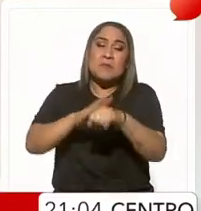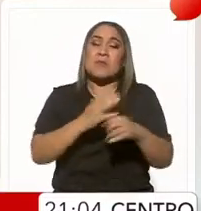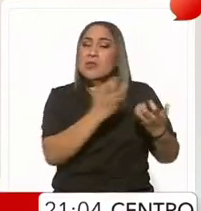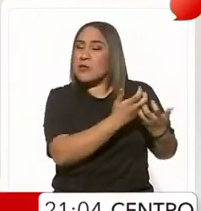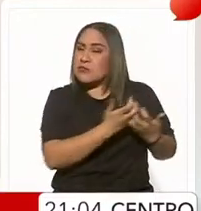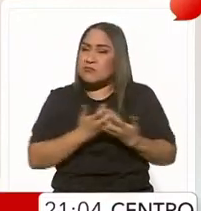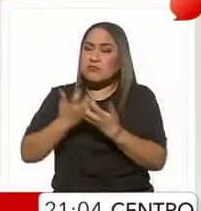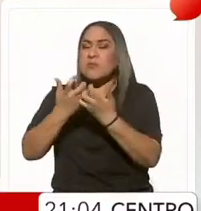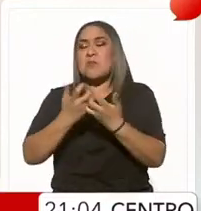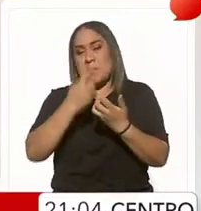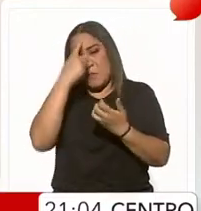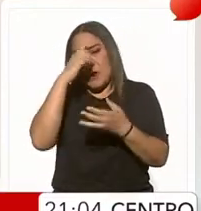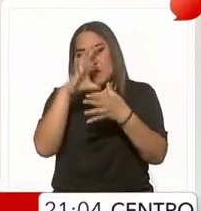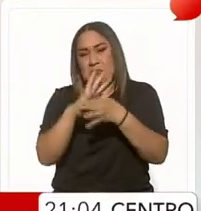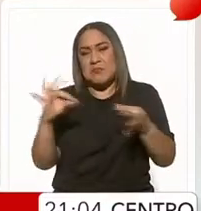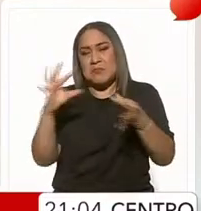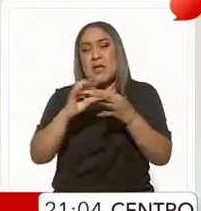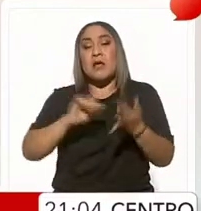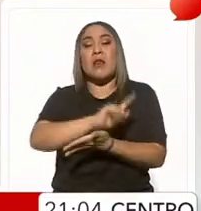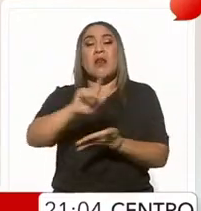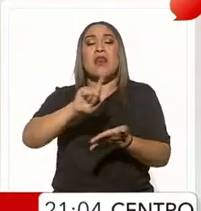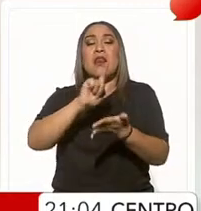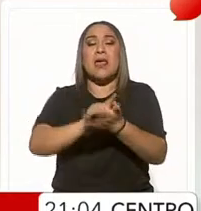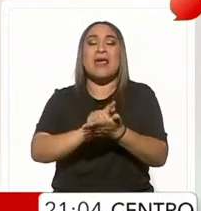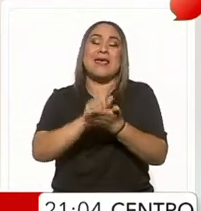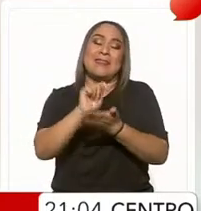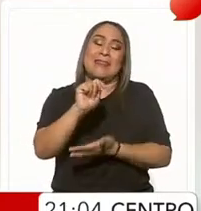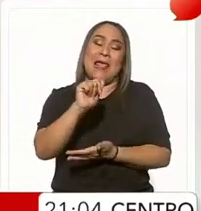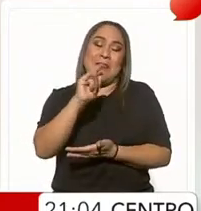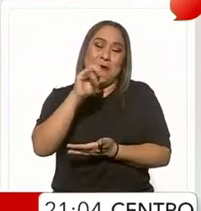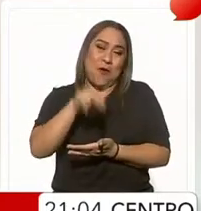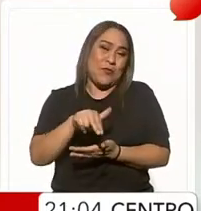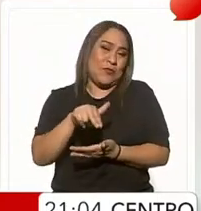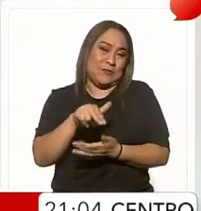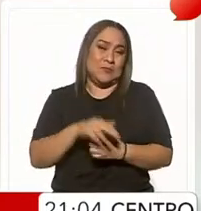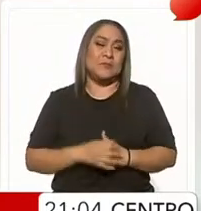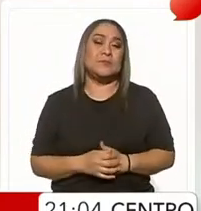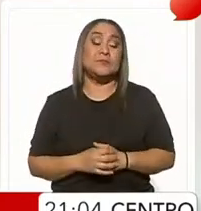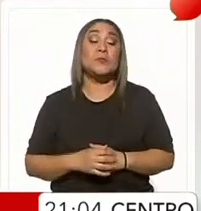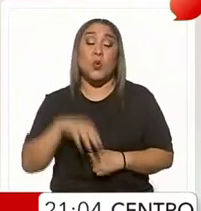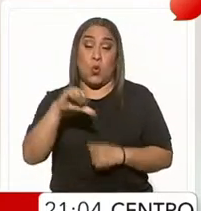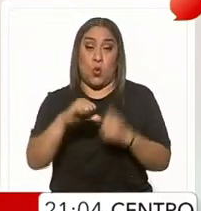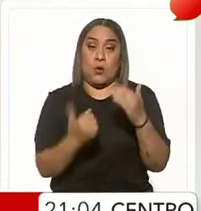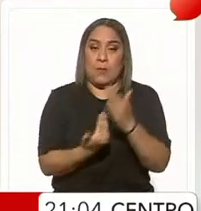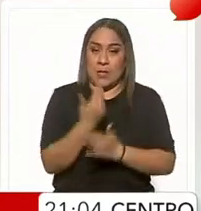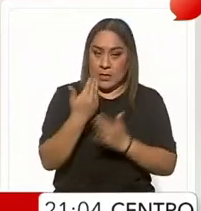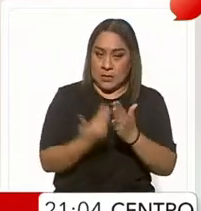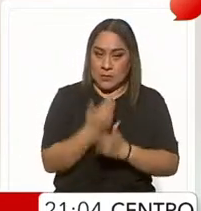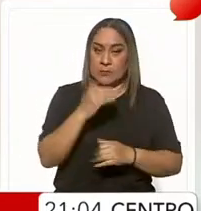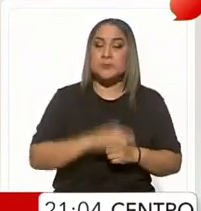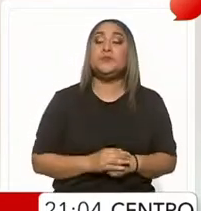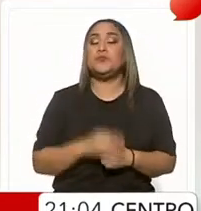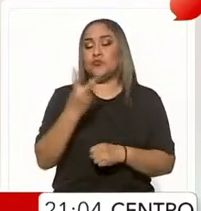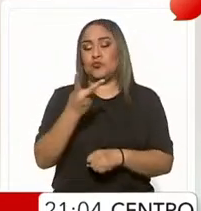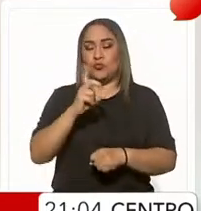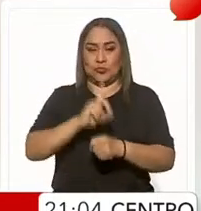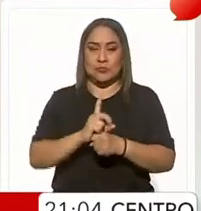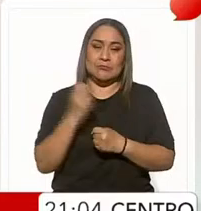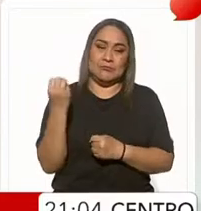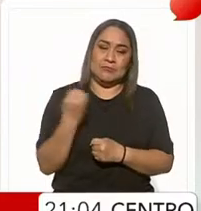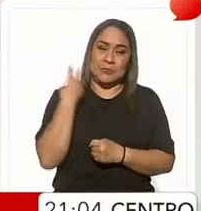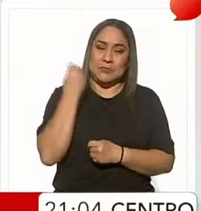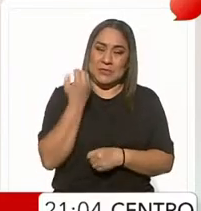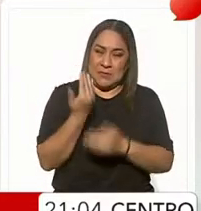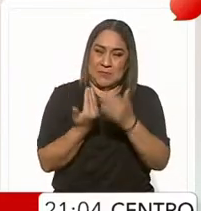dura o a la justificación de la ley del talión como salidas únicas. Esta mañana, luego de dos días sin conferencia